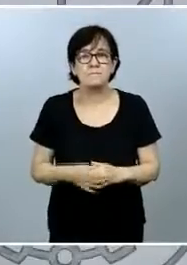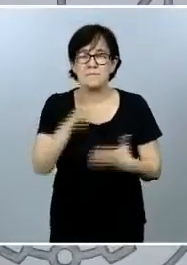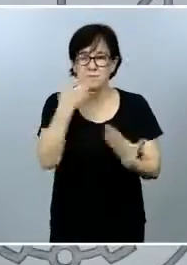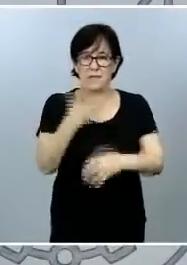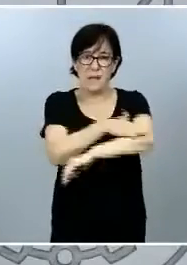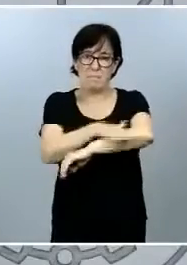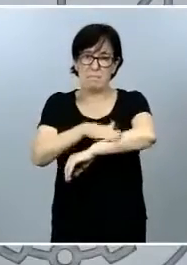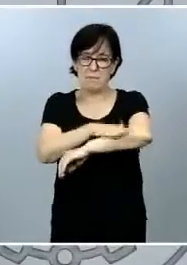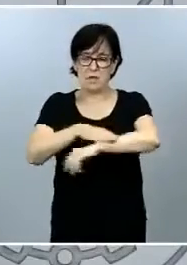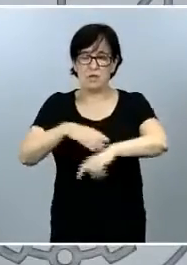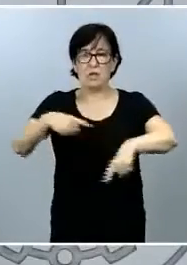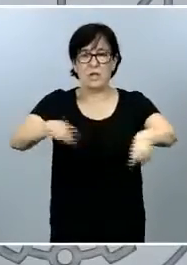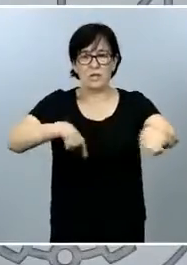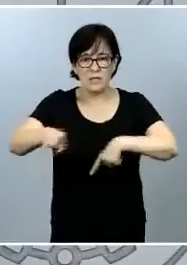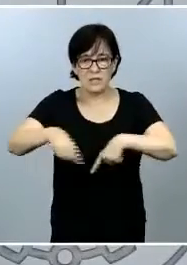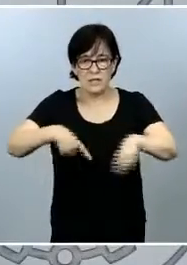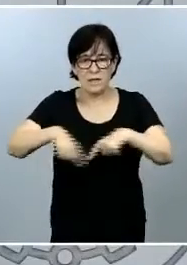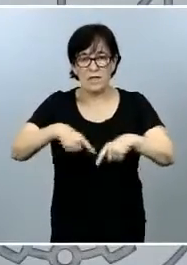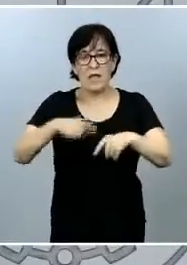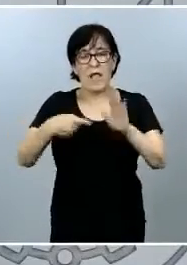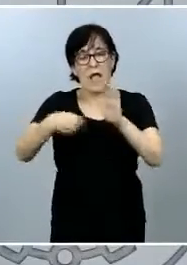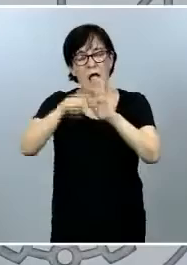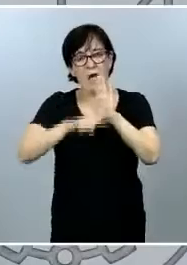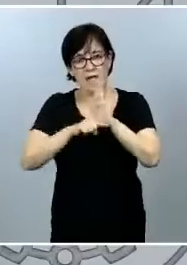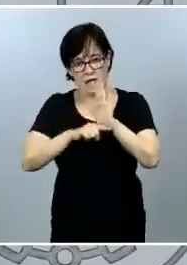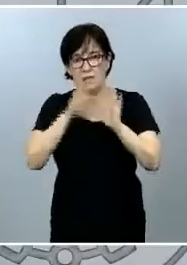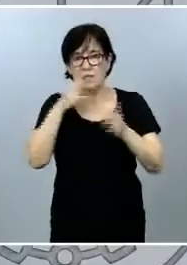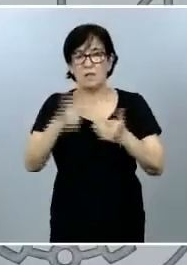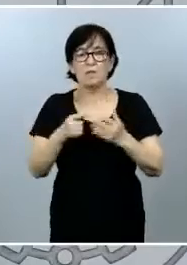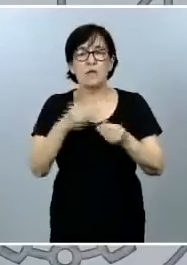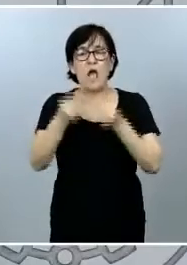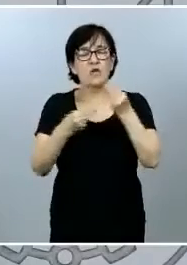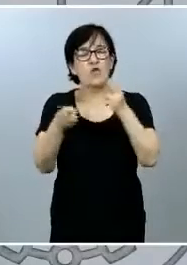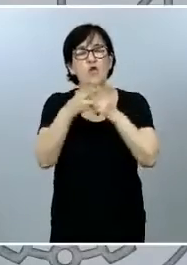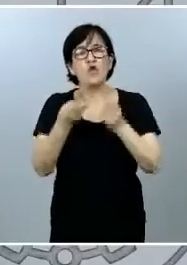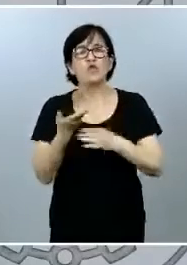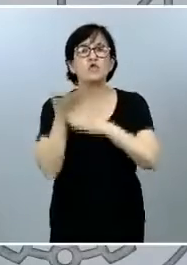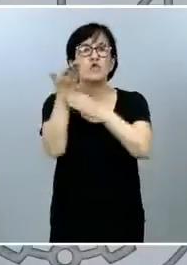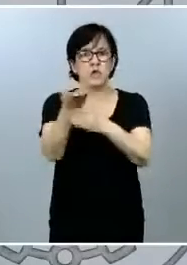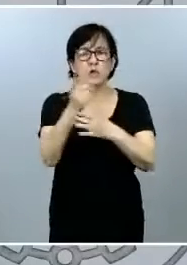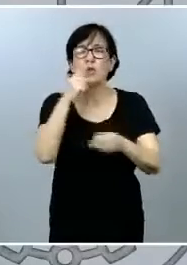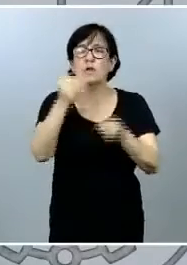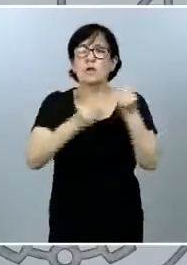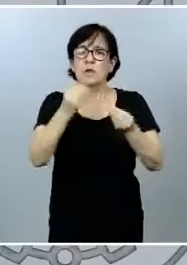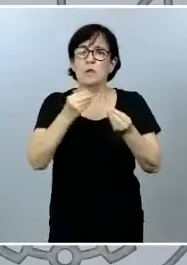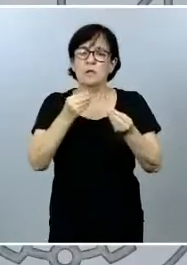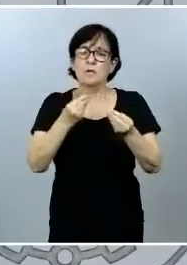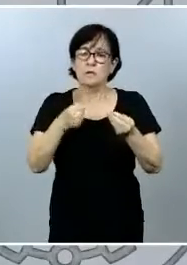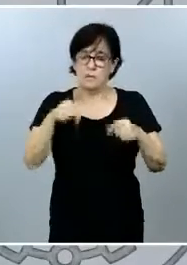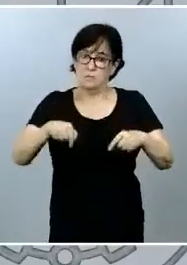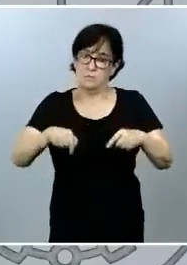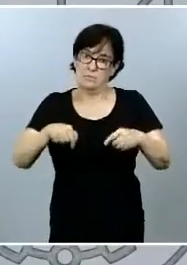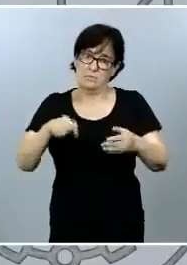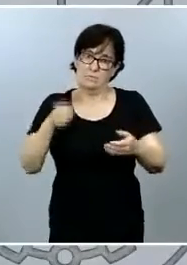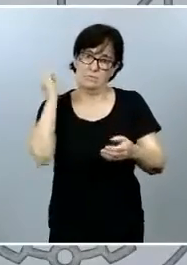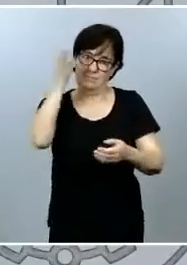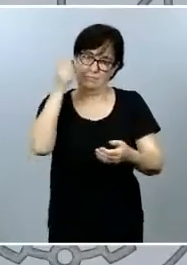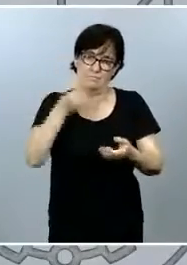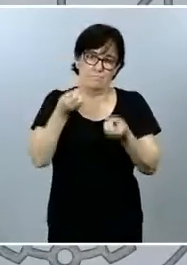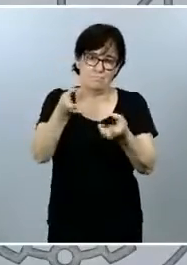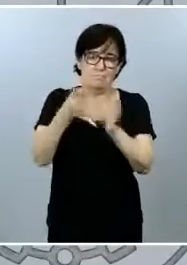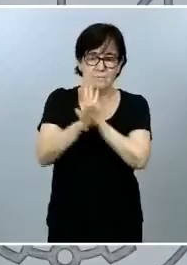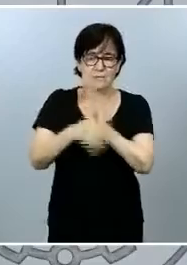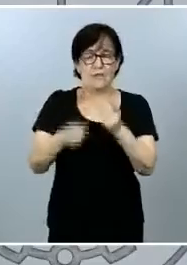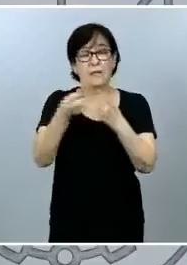de Transporte, Movilidad y Agenda Urbana ha elevado dos asuntos que merecen una mención en esta comparecencia. De un lado,